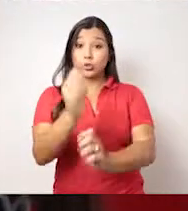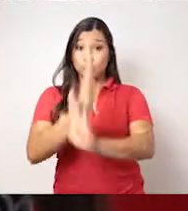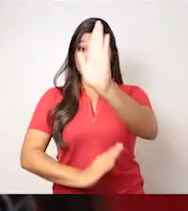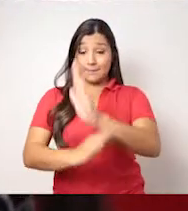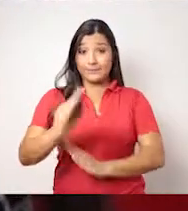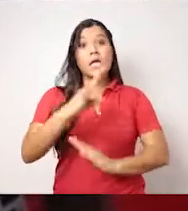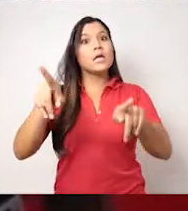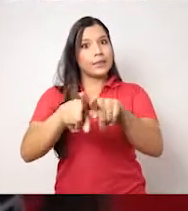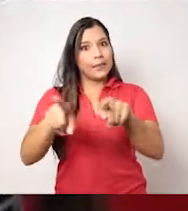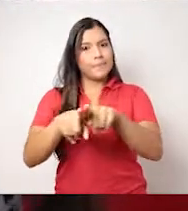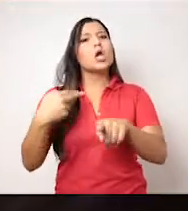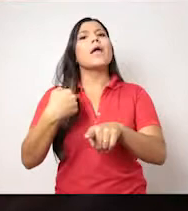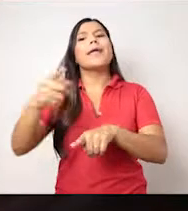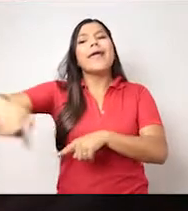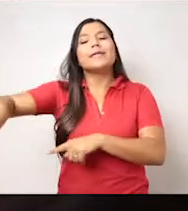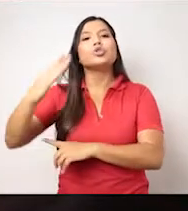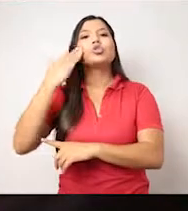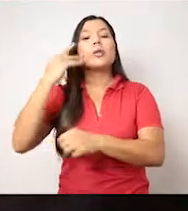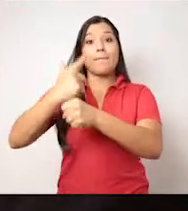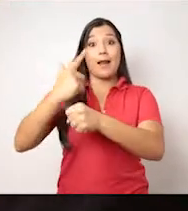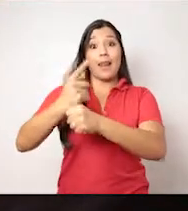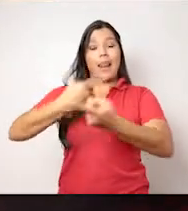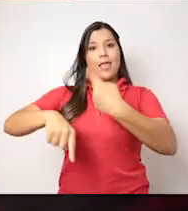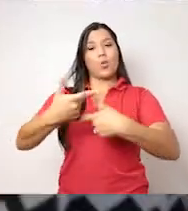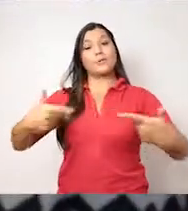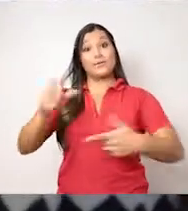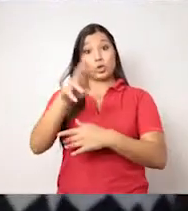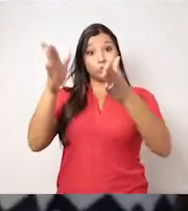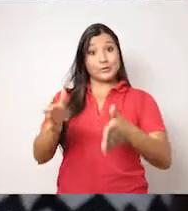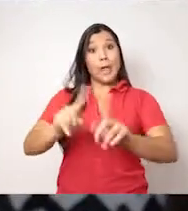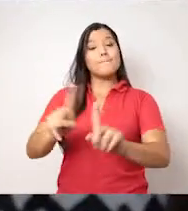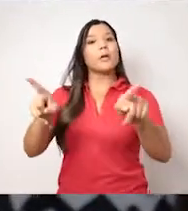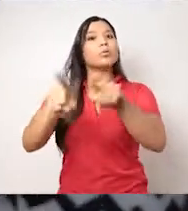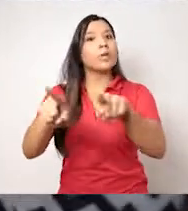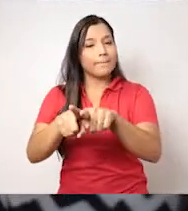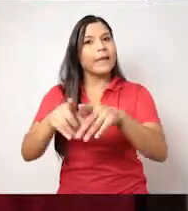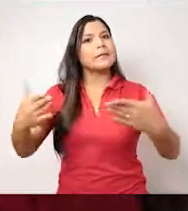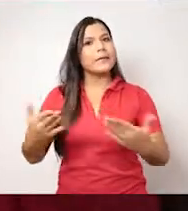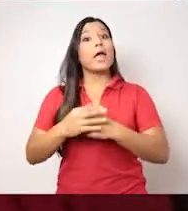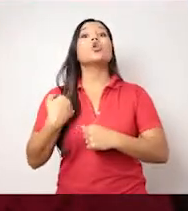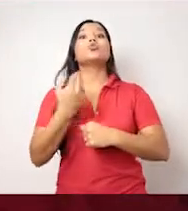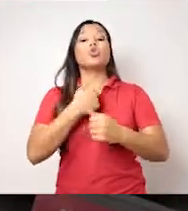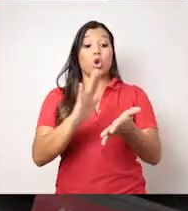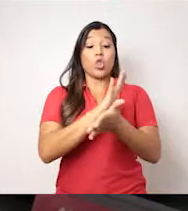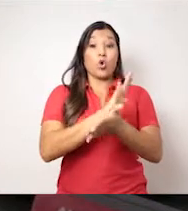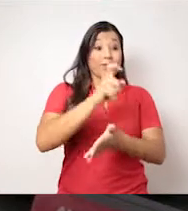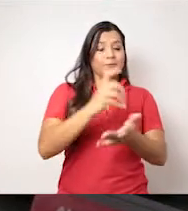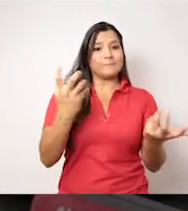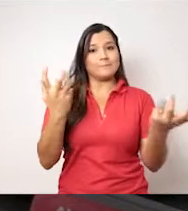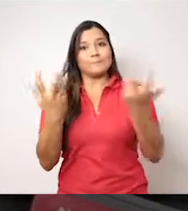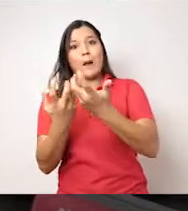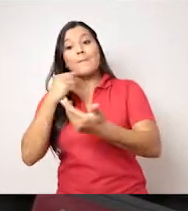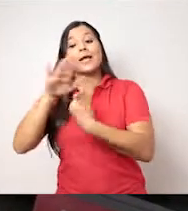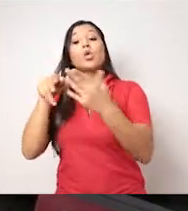alguna discapacidad y además que puedan dominar el lenguaje de señas costarricense, LESCO. Pero no solo eso, sino que hemos adaptado la documentación